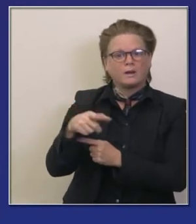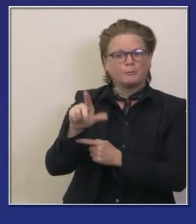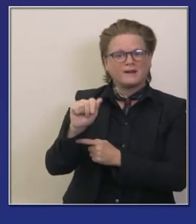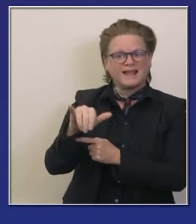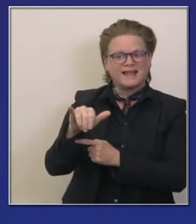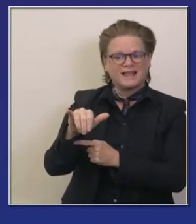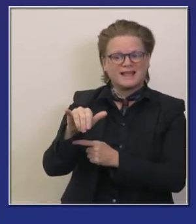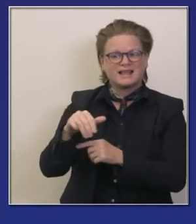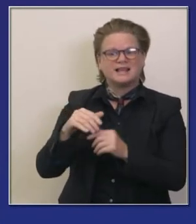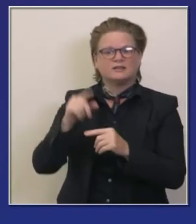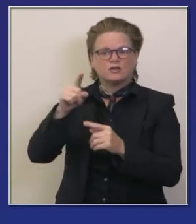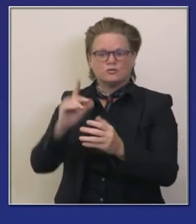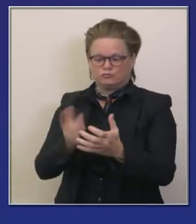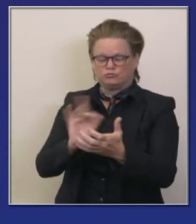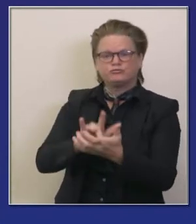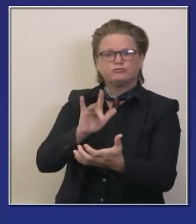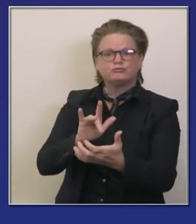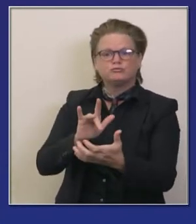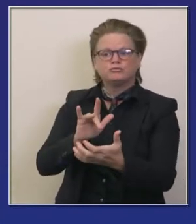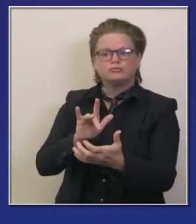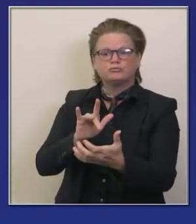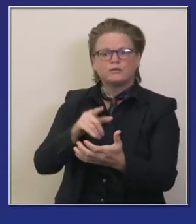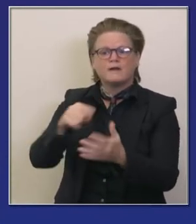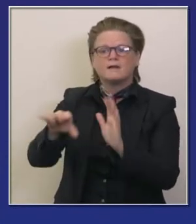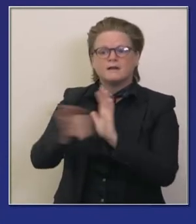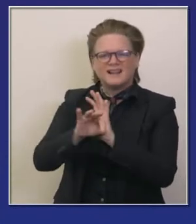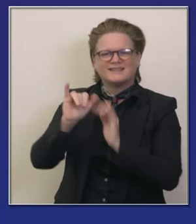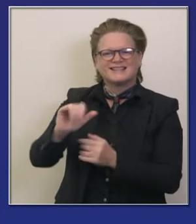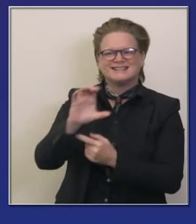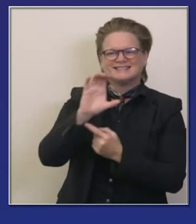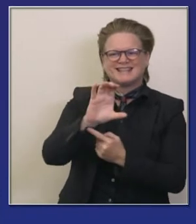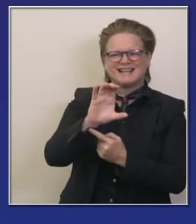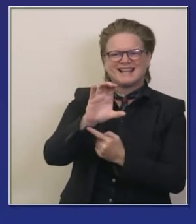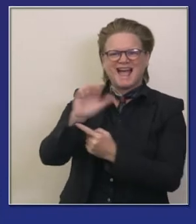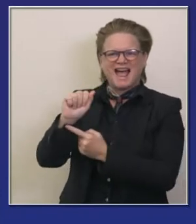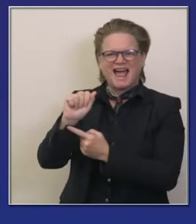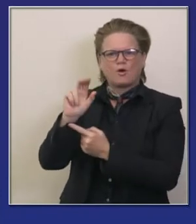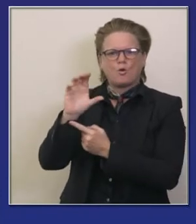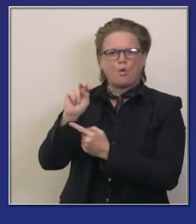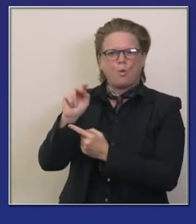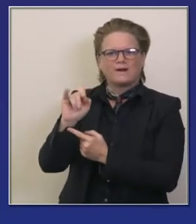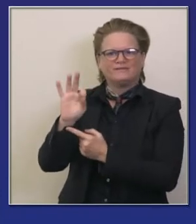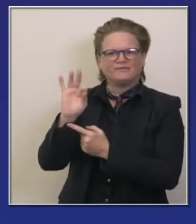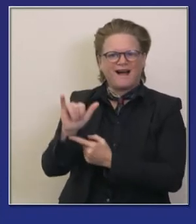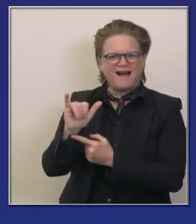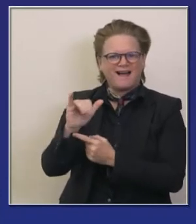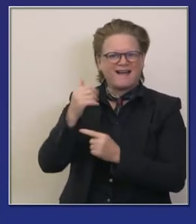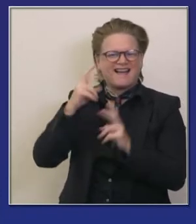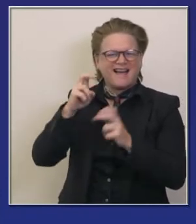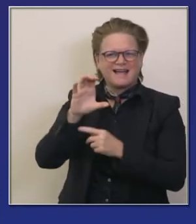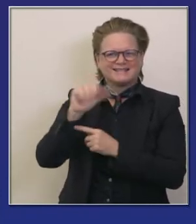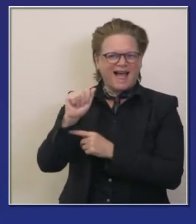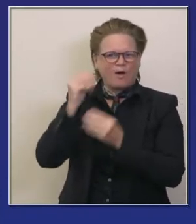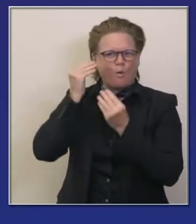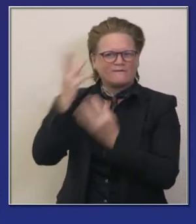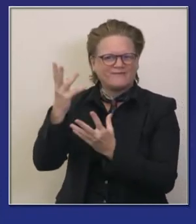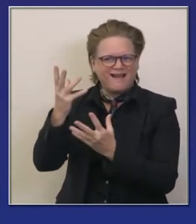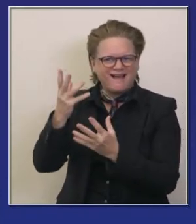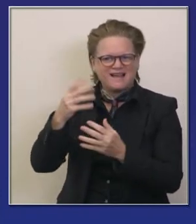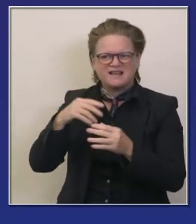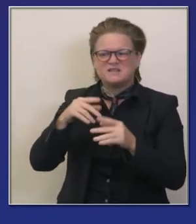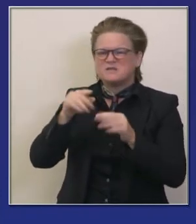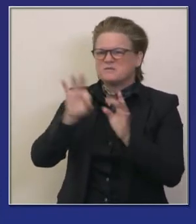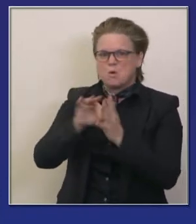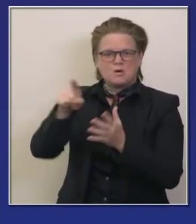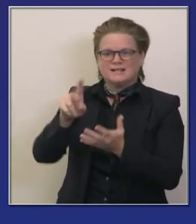aplicación prende la notificación de exposición de kobe 19 es relativamente